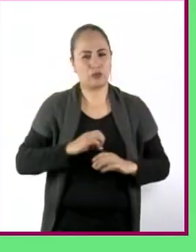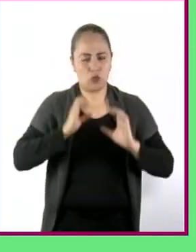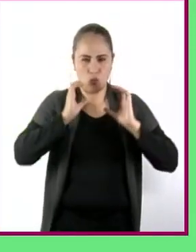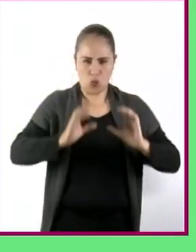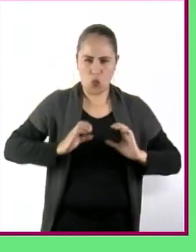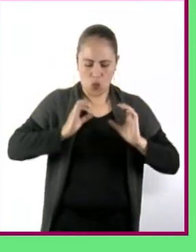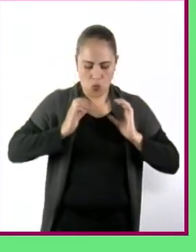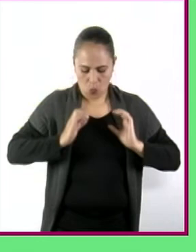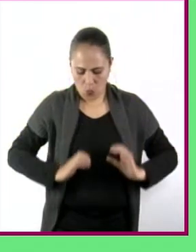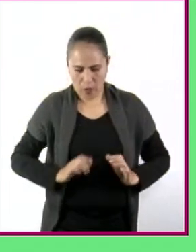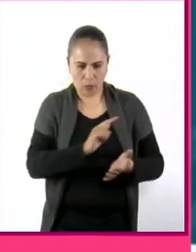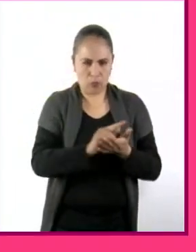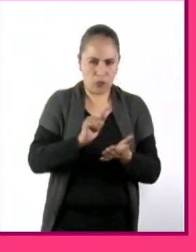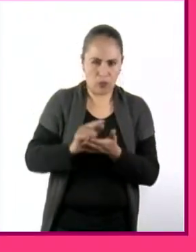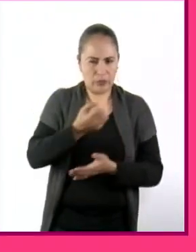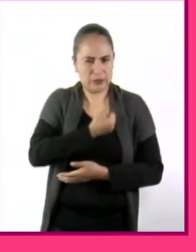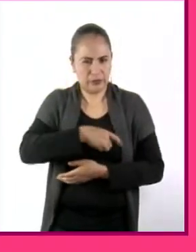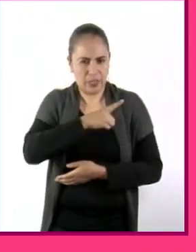o salud.